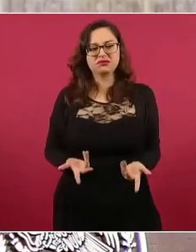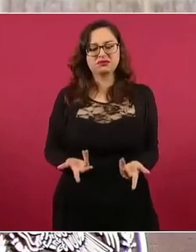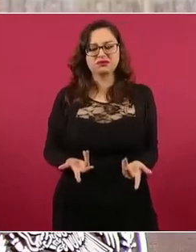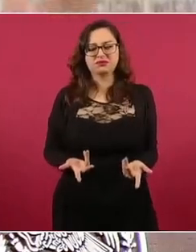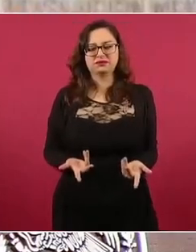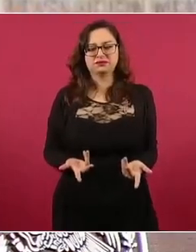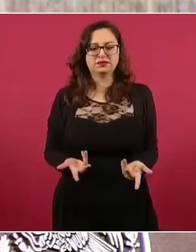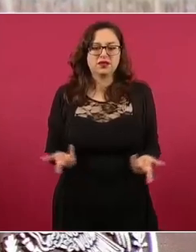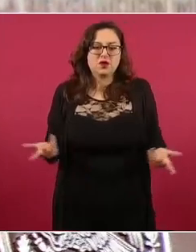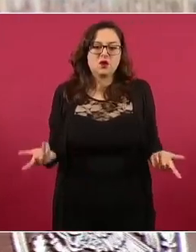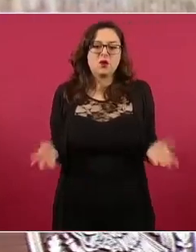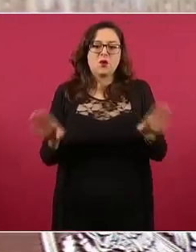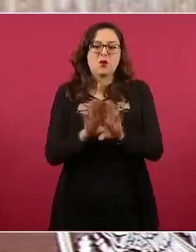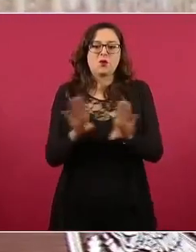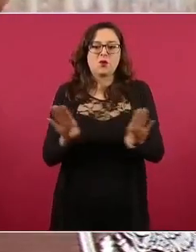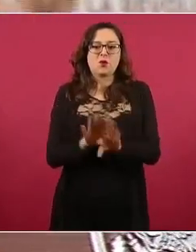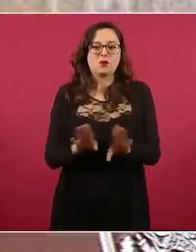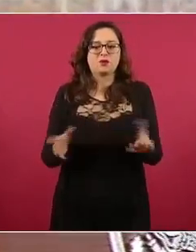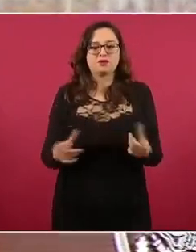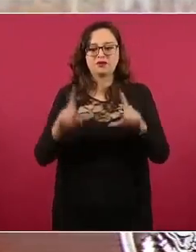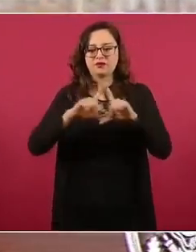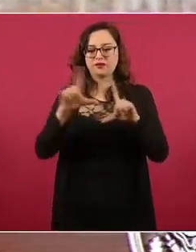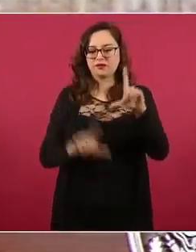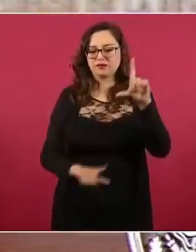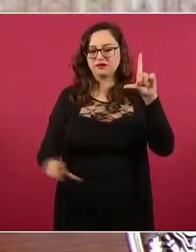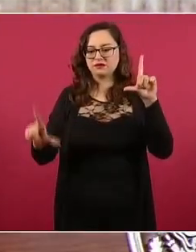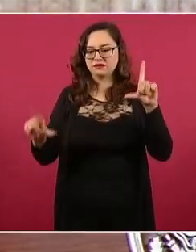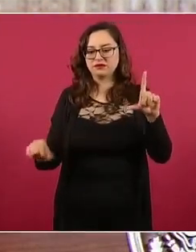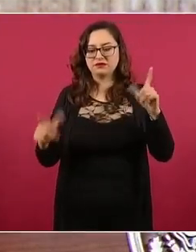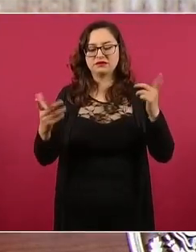La mitad de los municipios perdieron población,